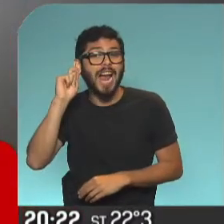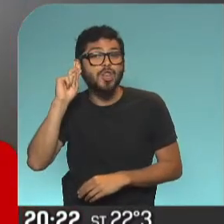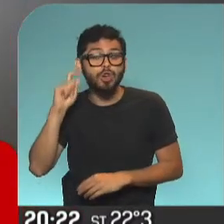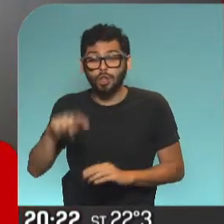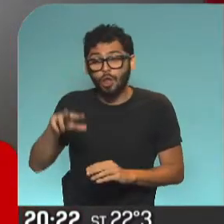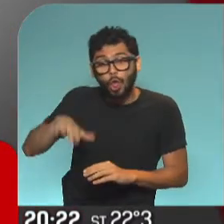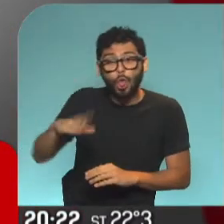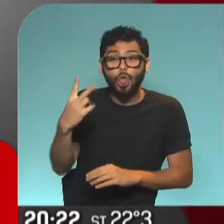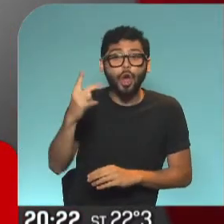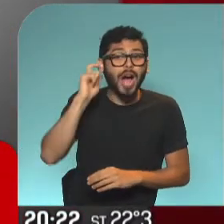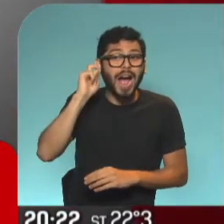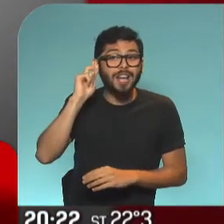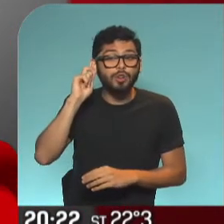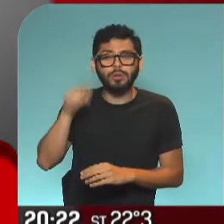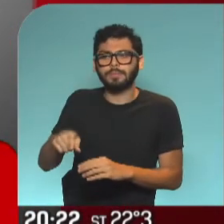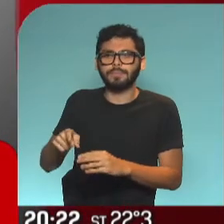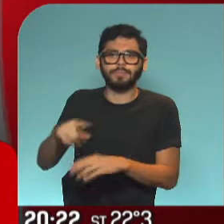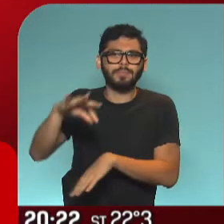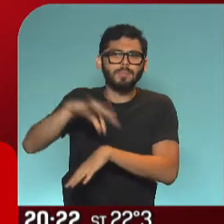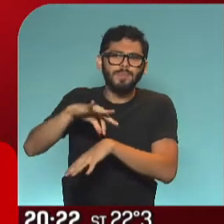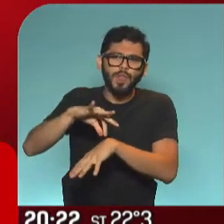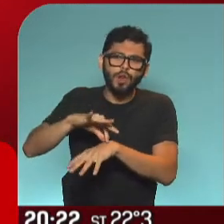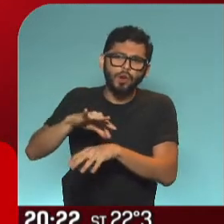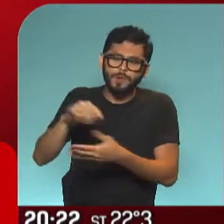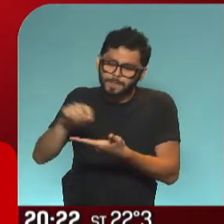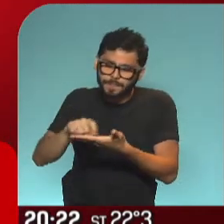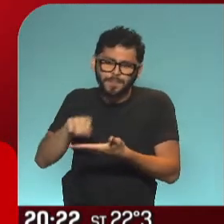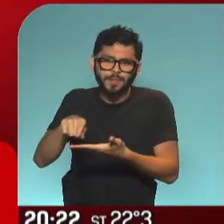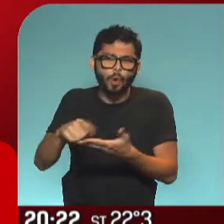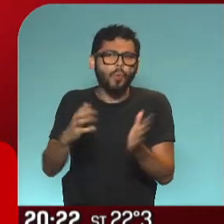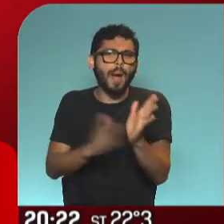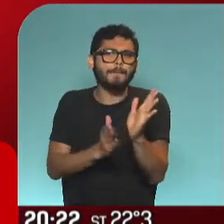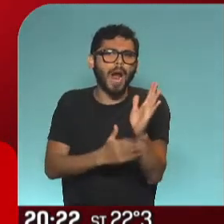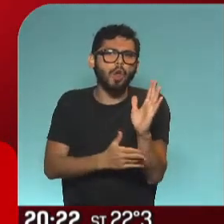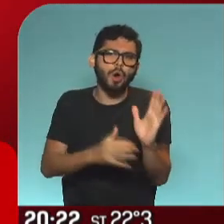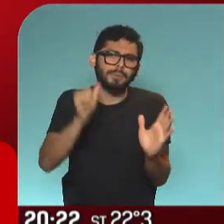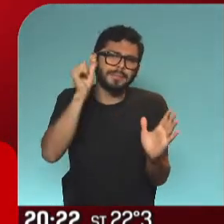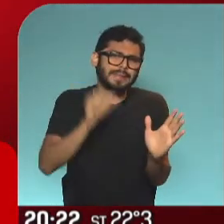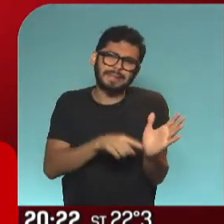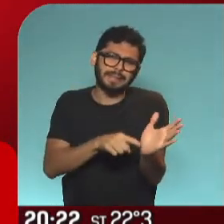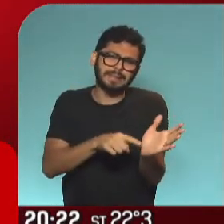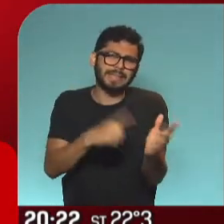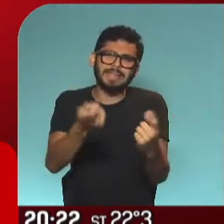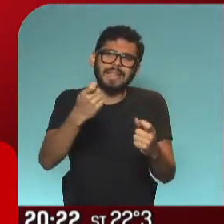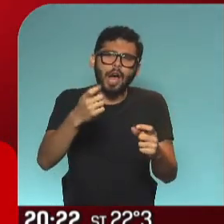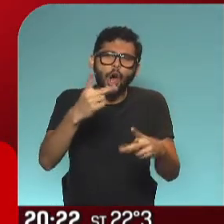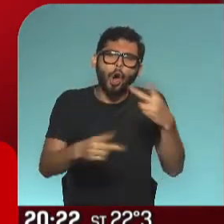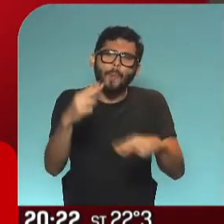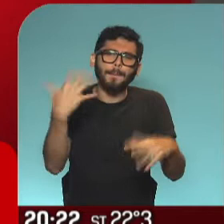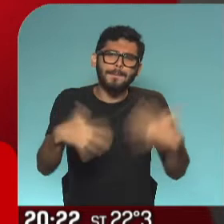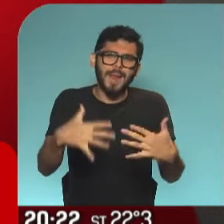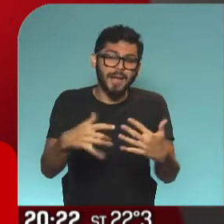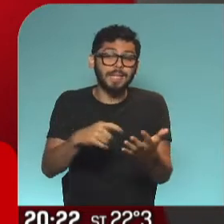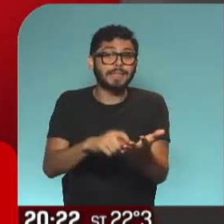de dos años de edad le habían diagnosticado una forma rara de una lesión en una mano que tenían que operarla de urgencia porque, caso contrario,